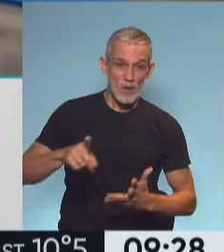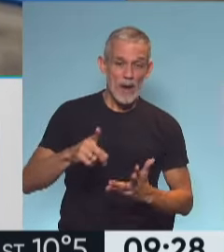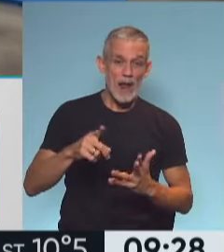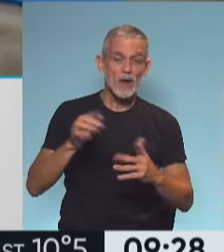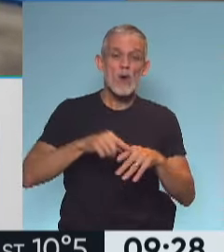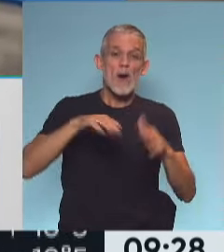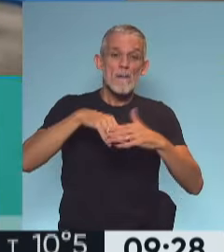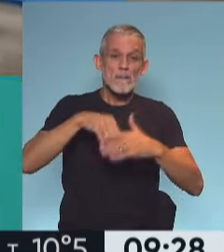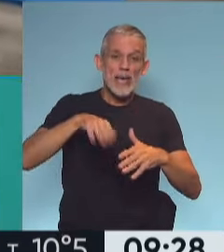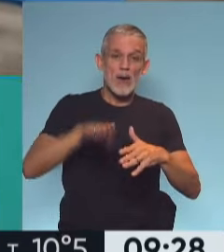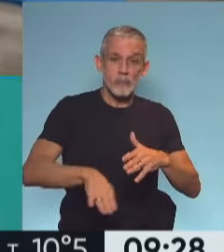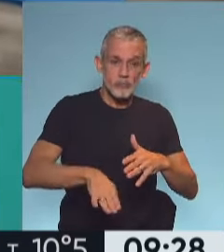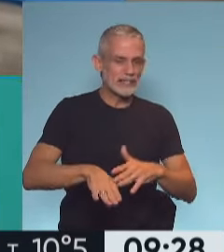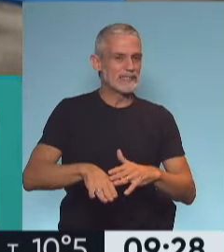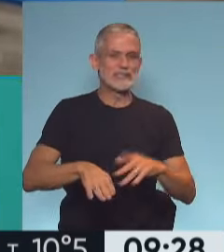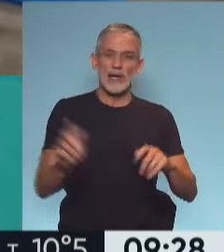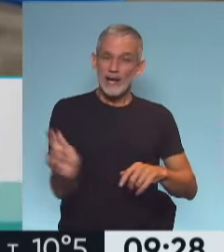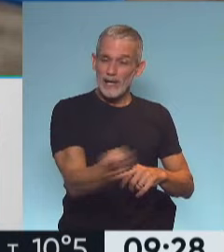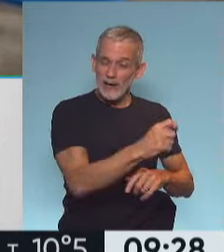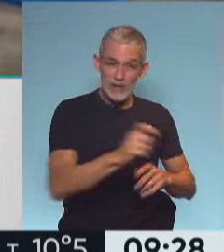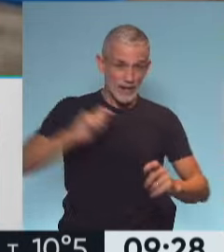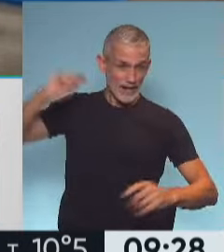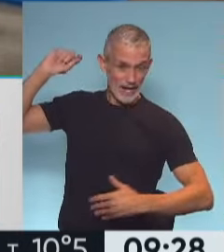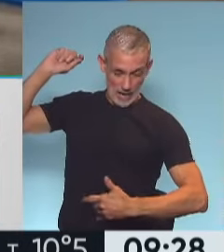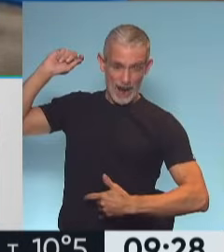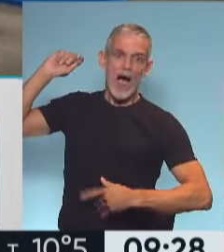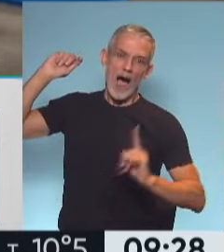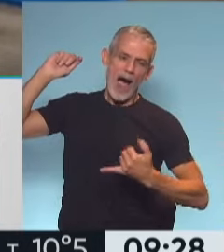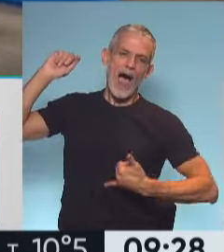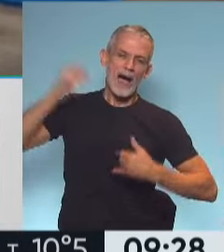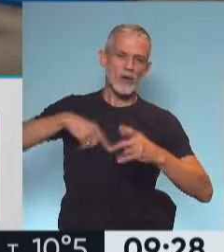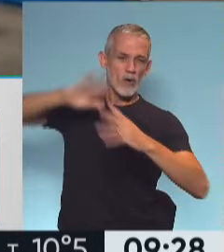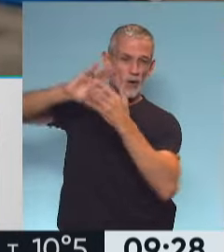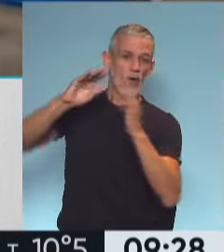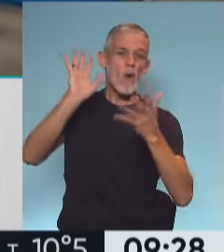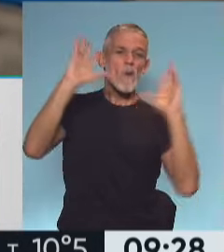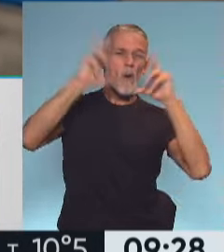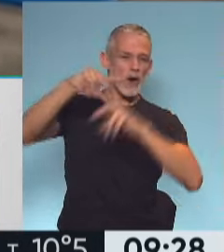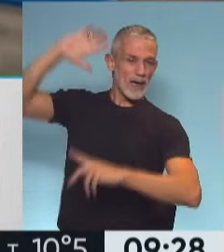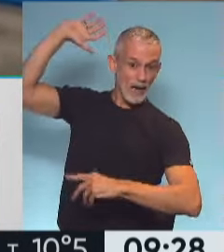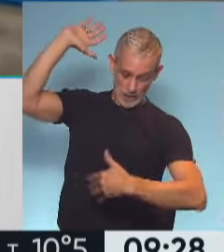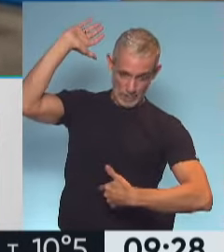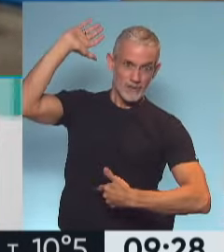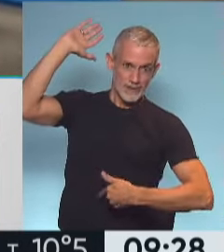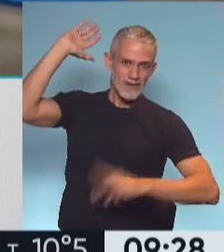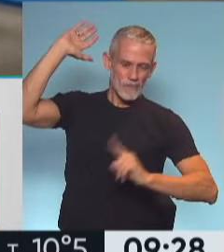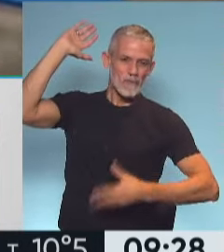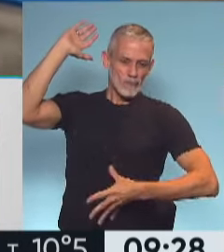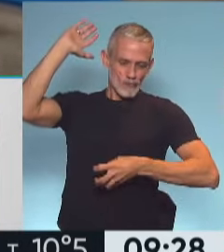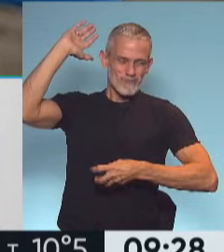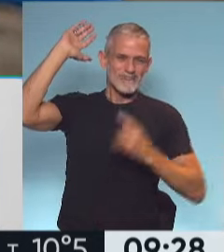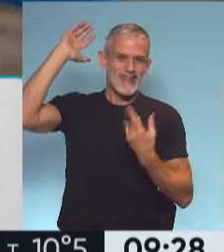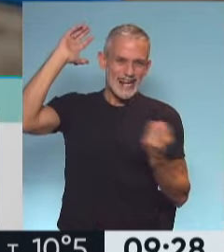pie toca el suelo todo cambia un tenista cuando saca un voleibolista cuando remata alguien que levanta aupa a un niño